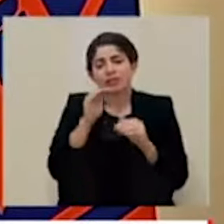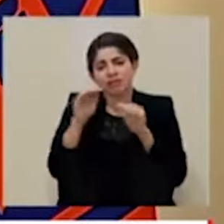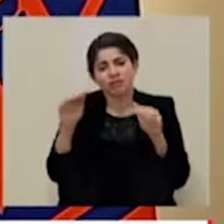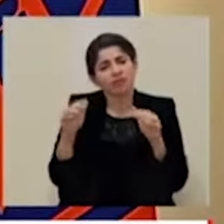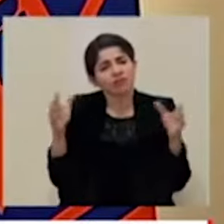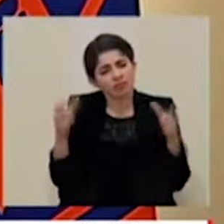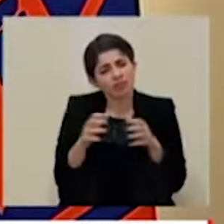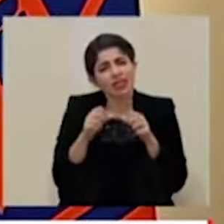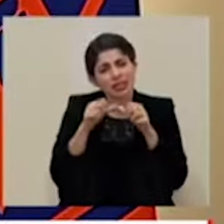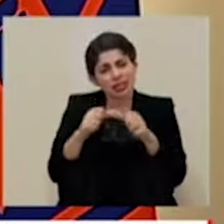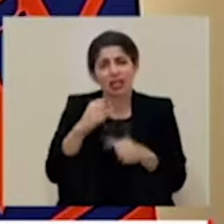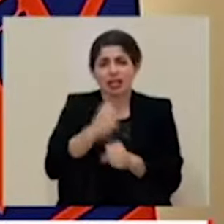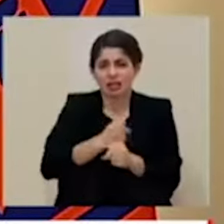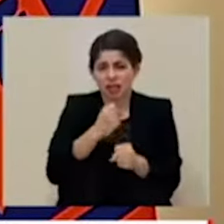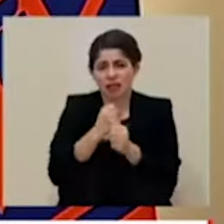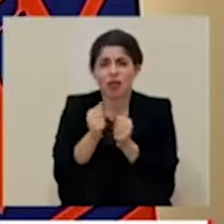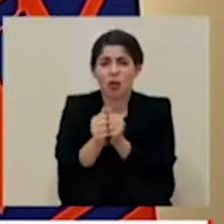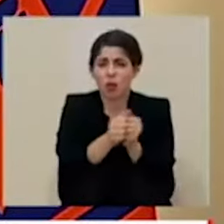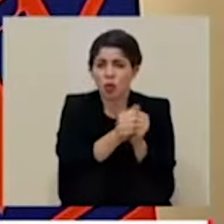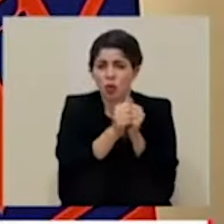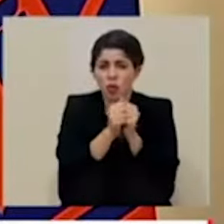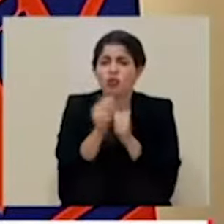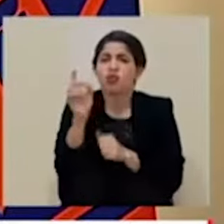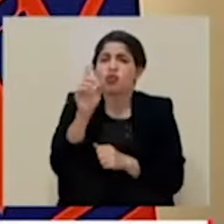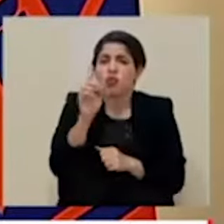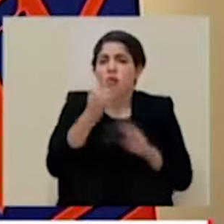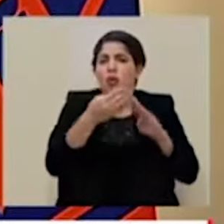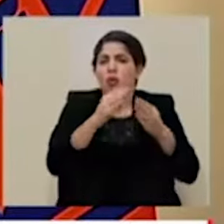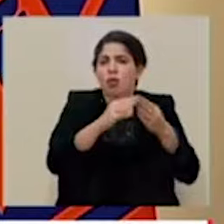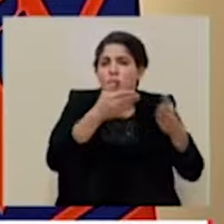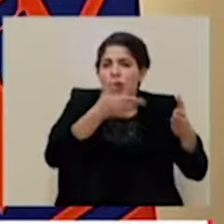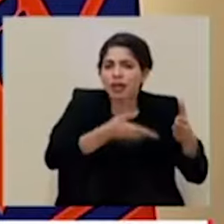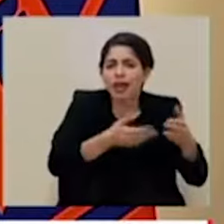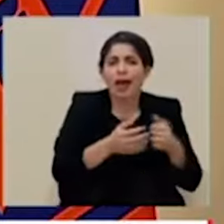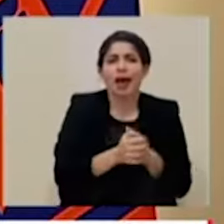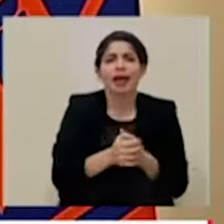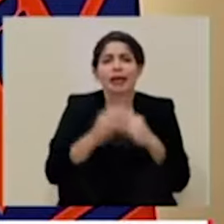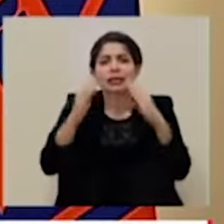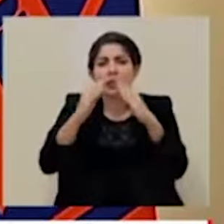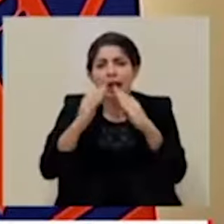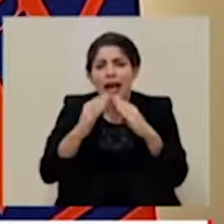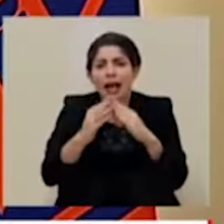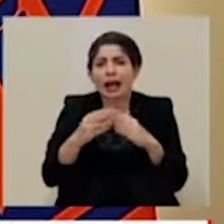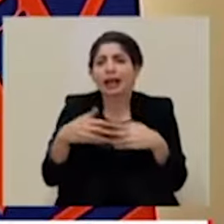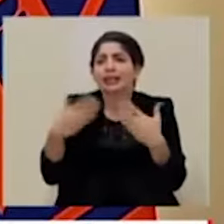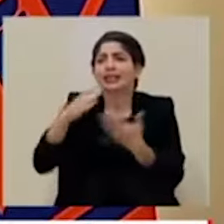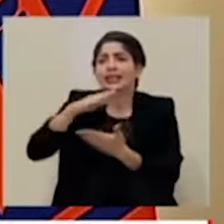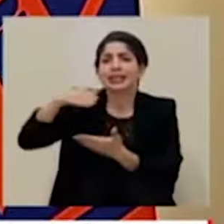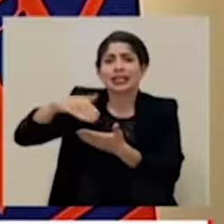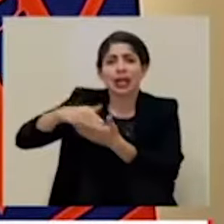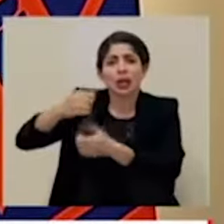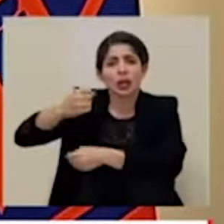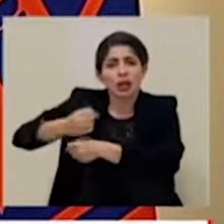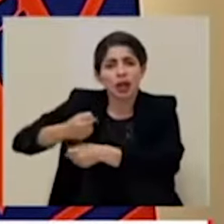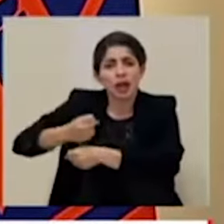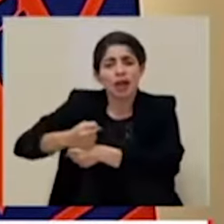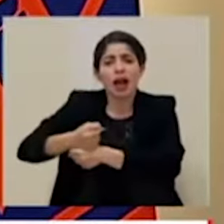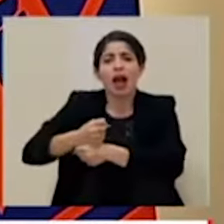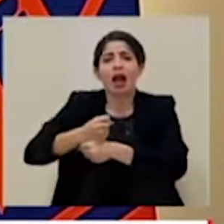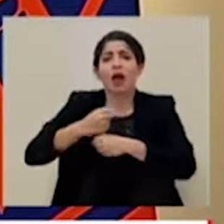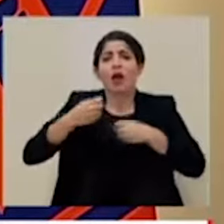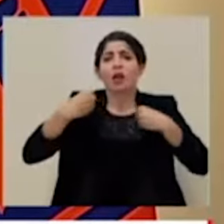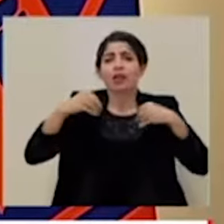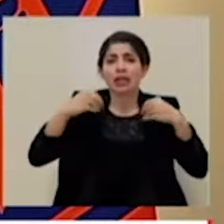trabajando conjuntamente en las comunidades, en los hogares, en los centros de trabajo, en los